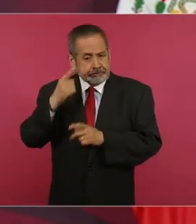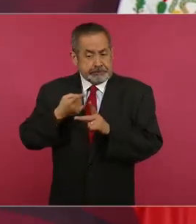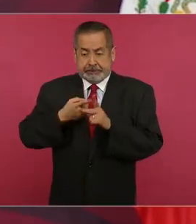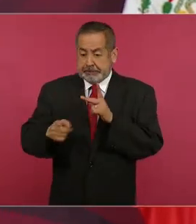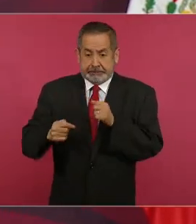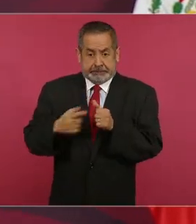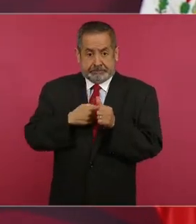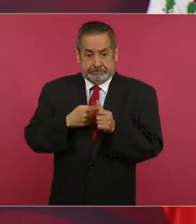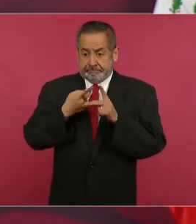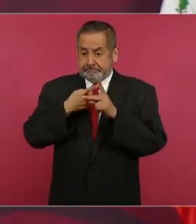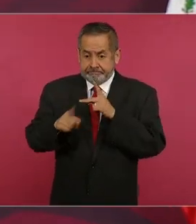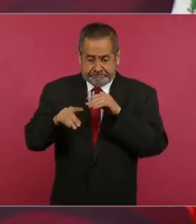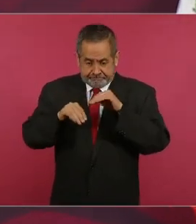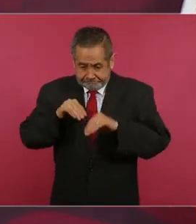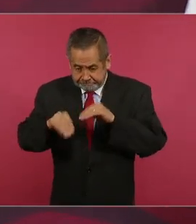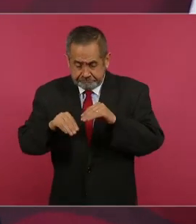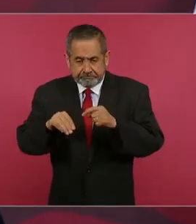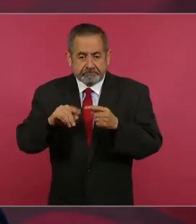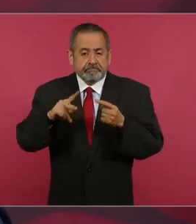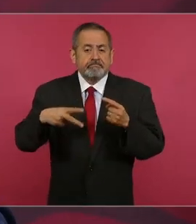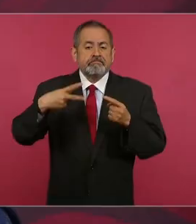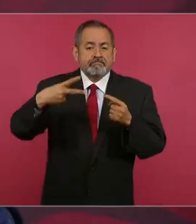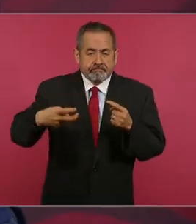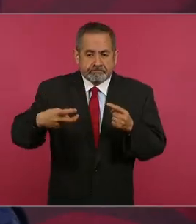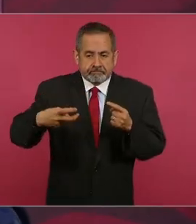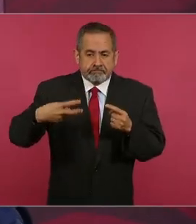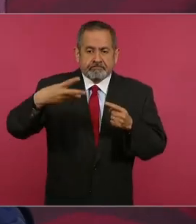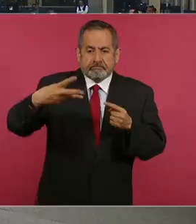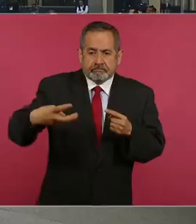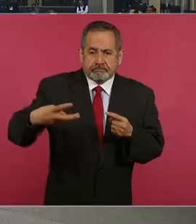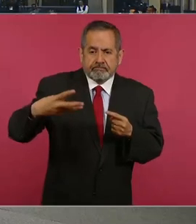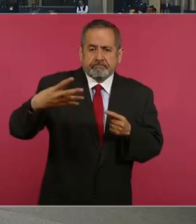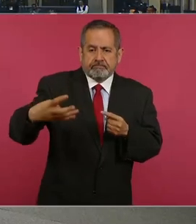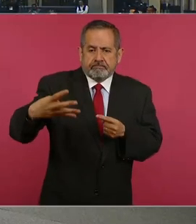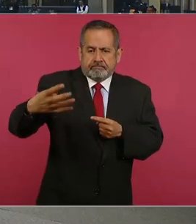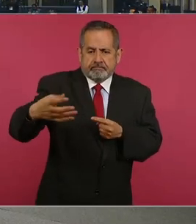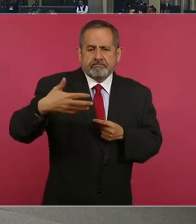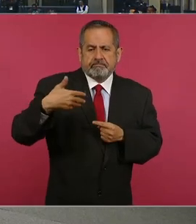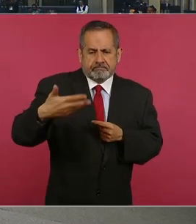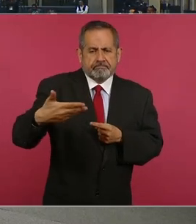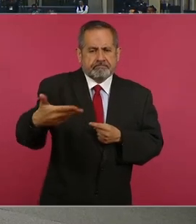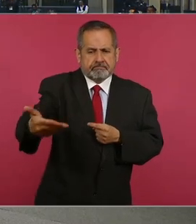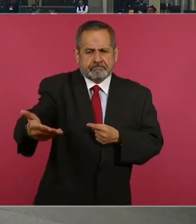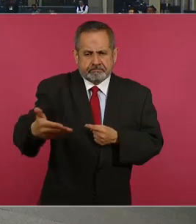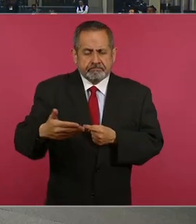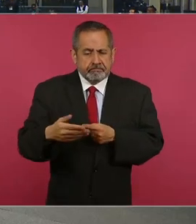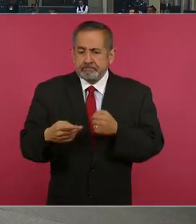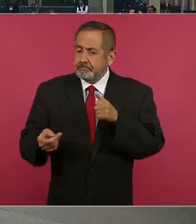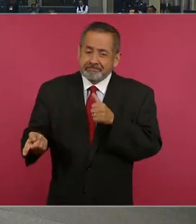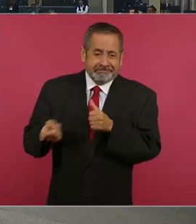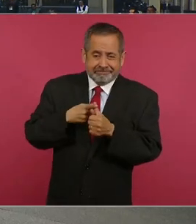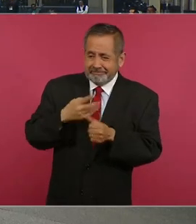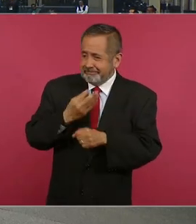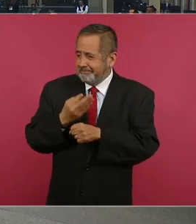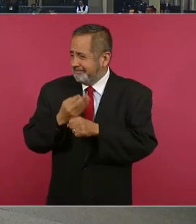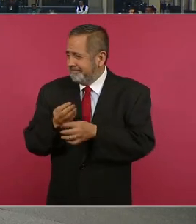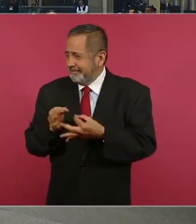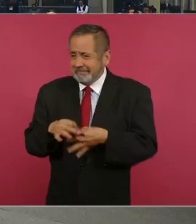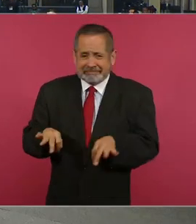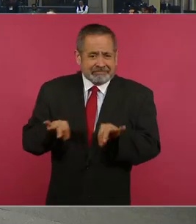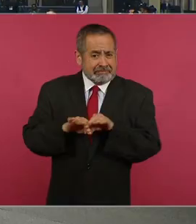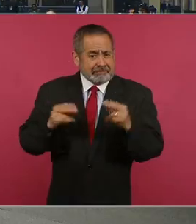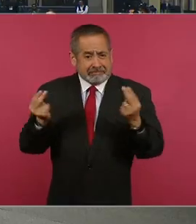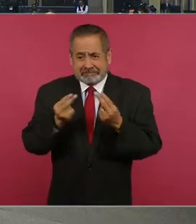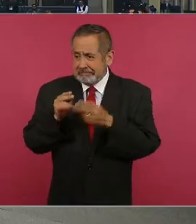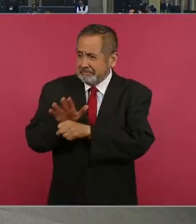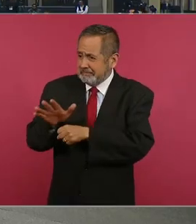inicial, que es restablecer los servicios básicos, garantizar la